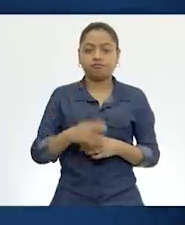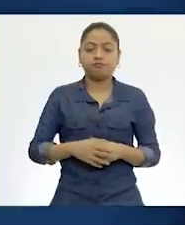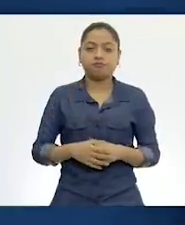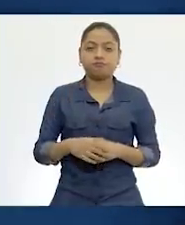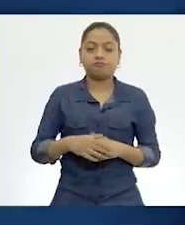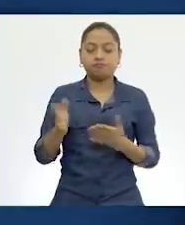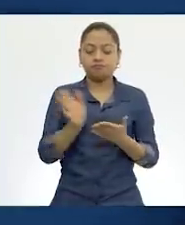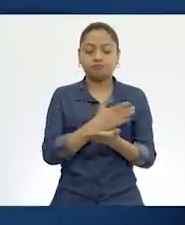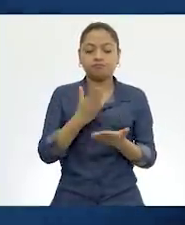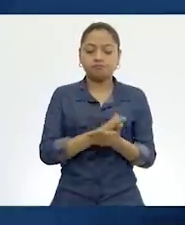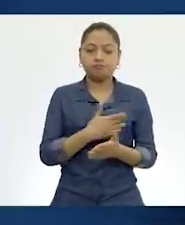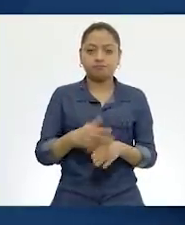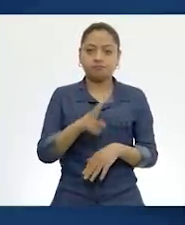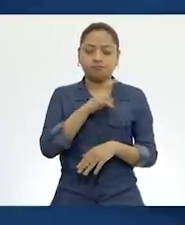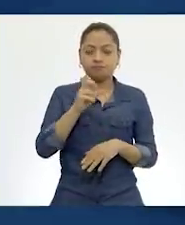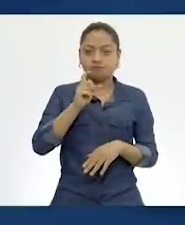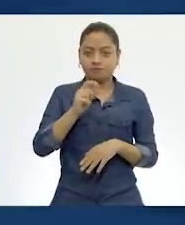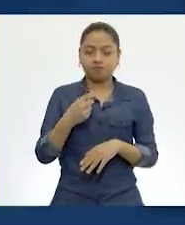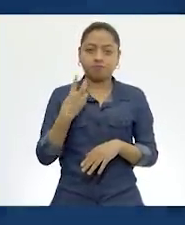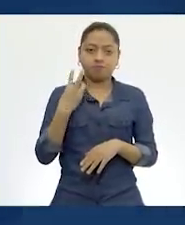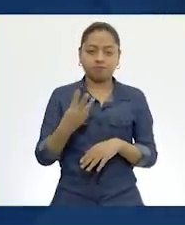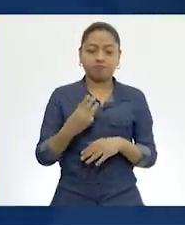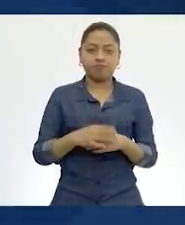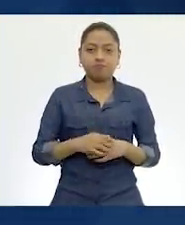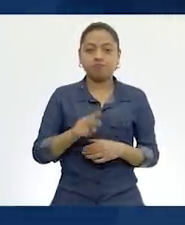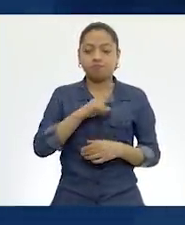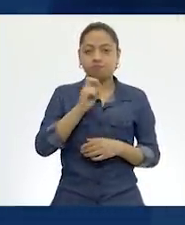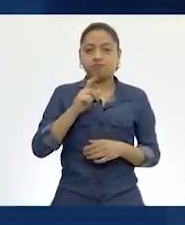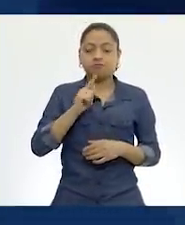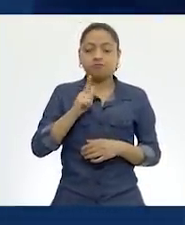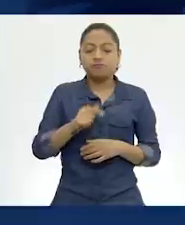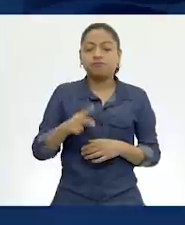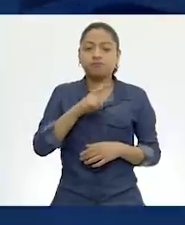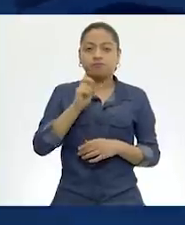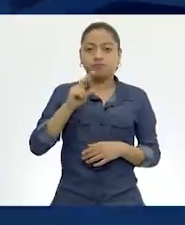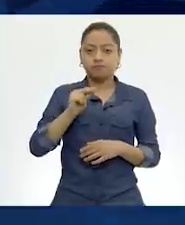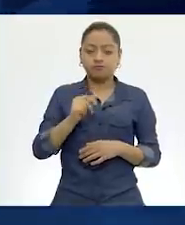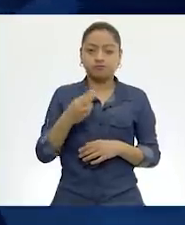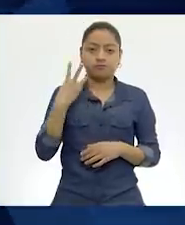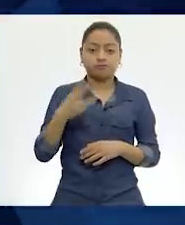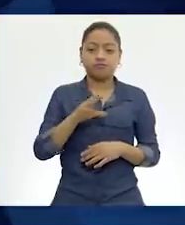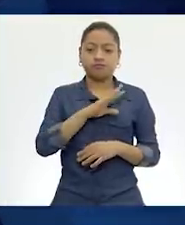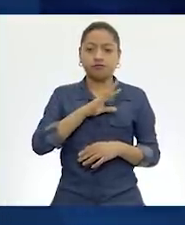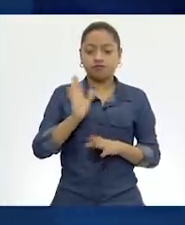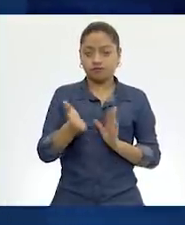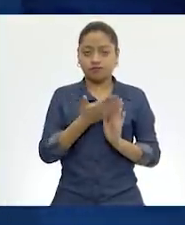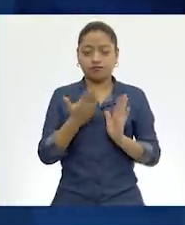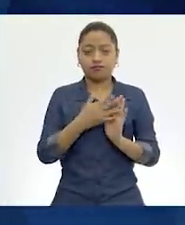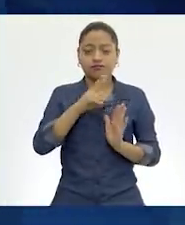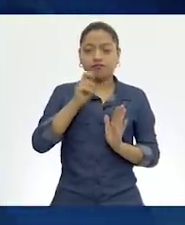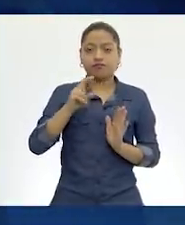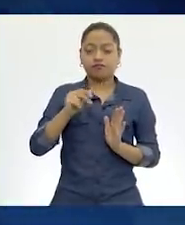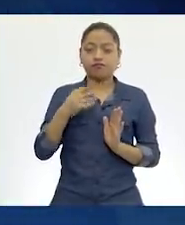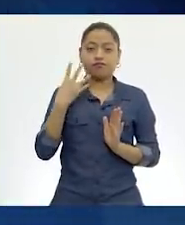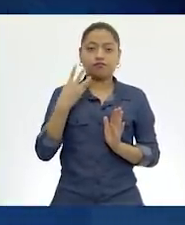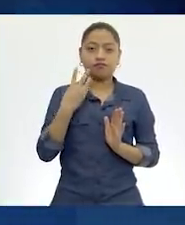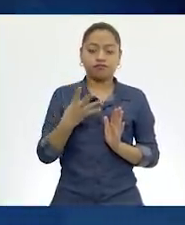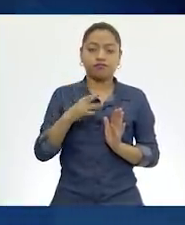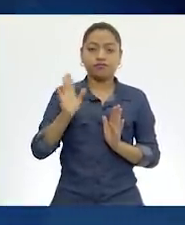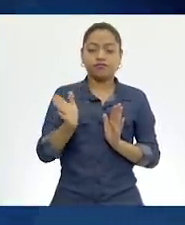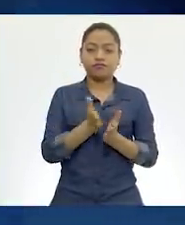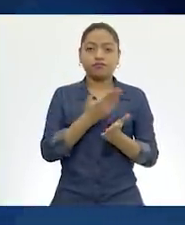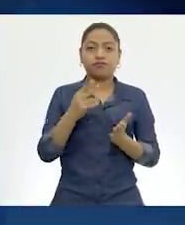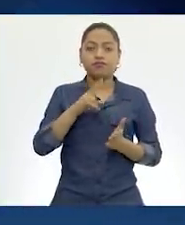página 223, 270, 283, 284 y 287,